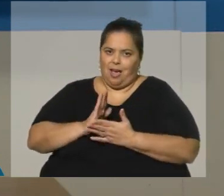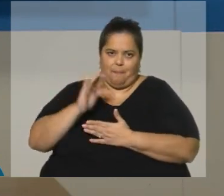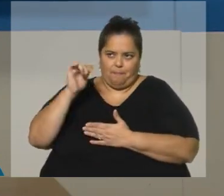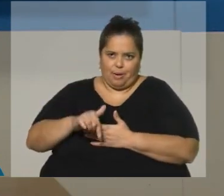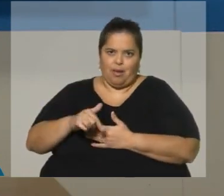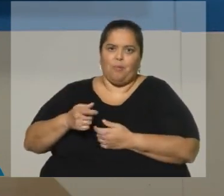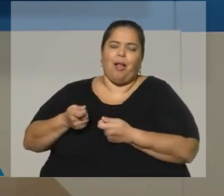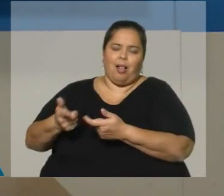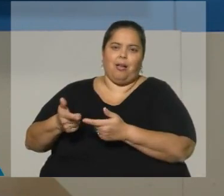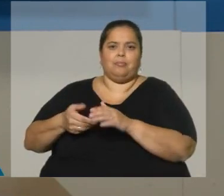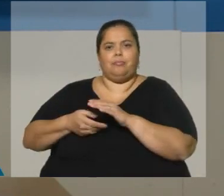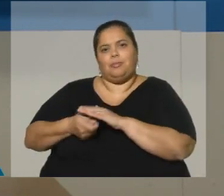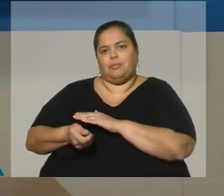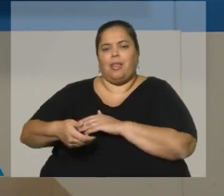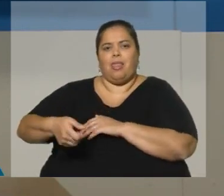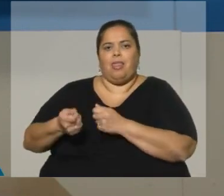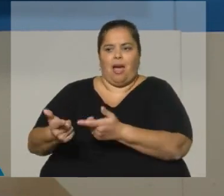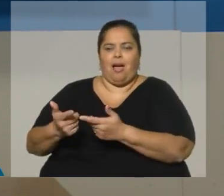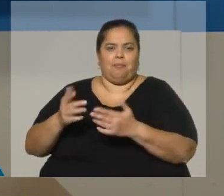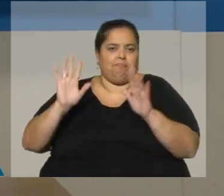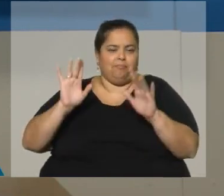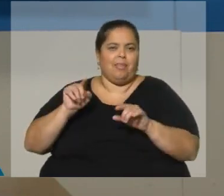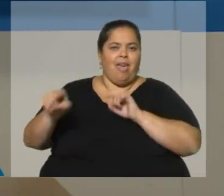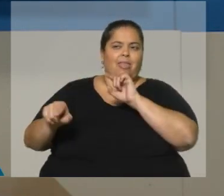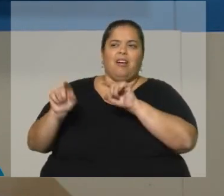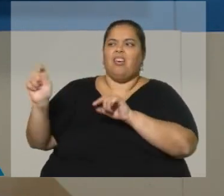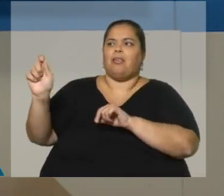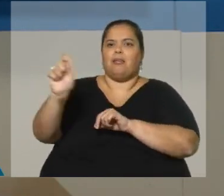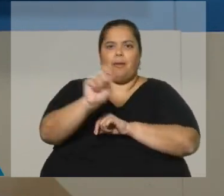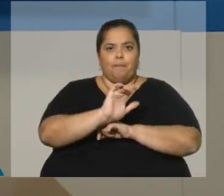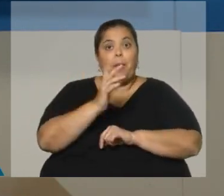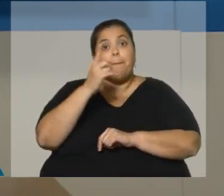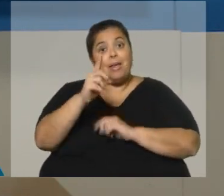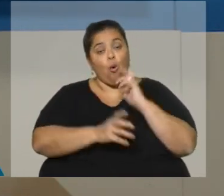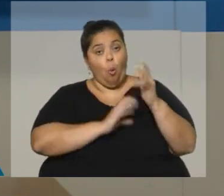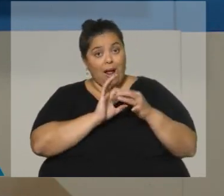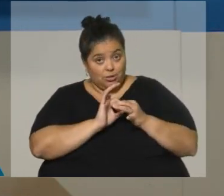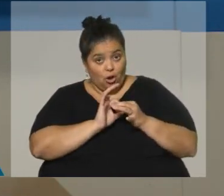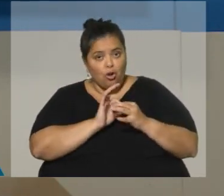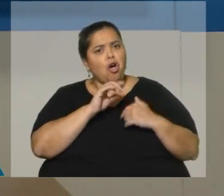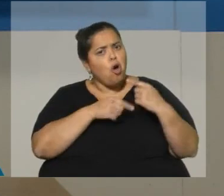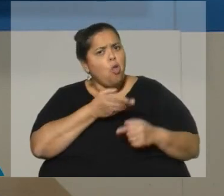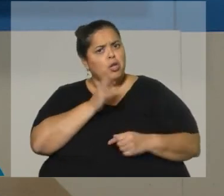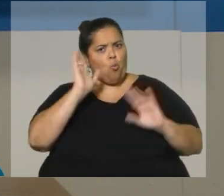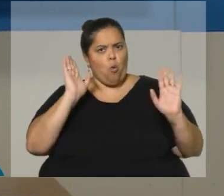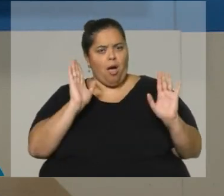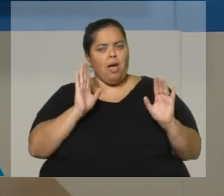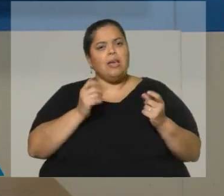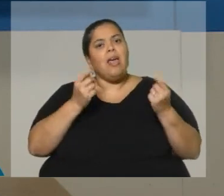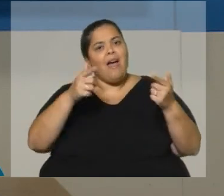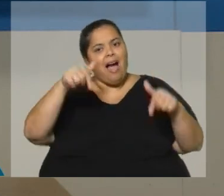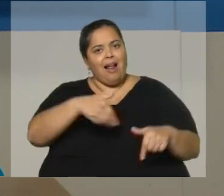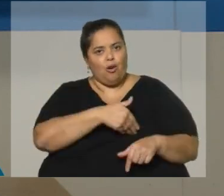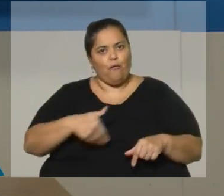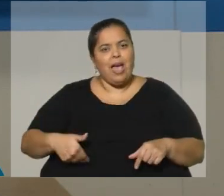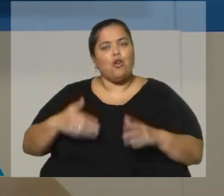lo esencial es que la coalición mantiene su fisonomía y le asegura al gobierno, le sigue asegurando, una